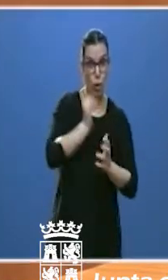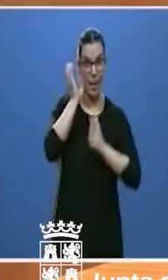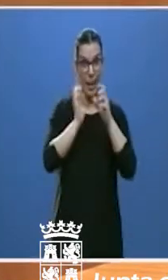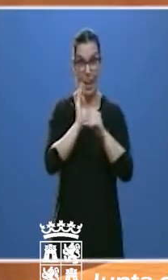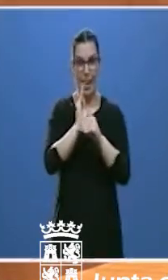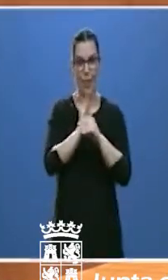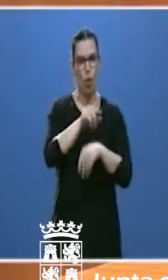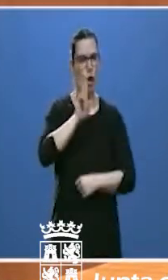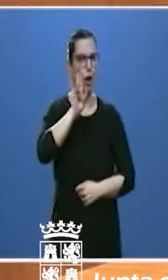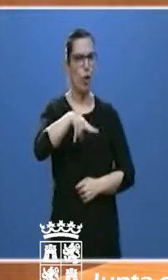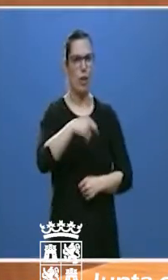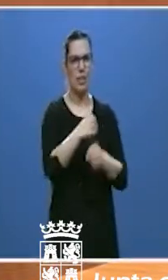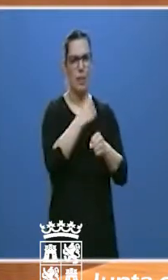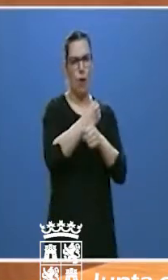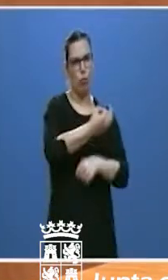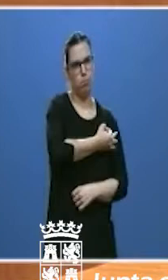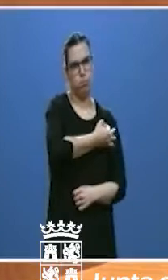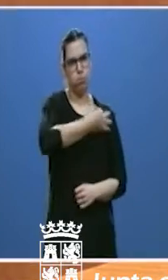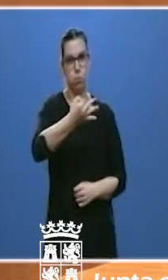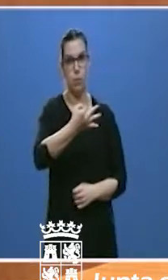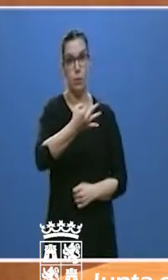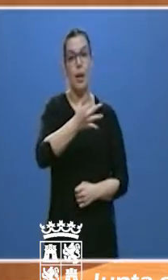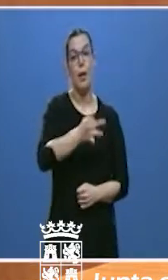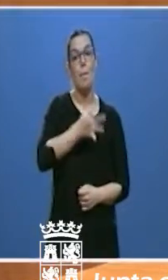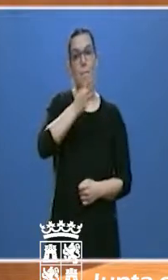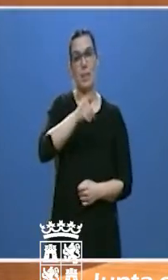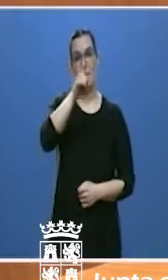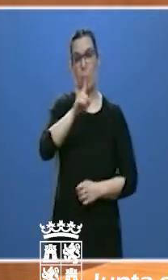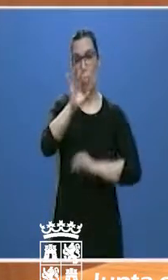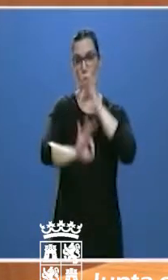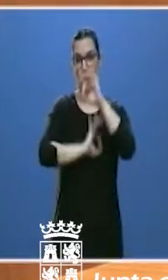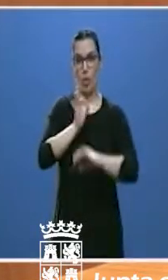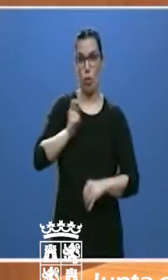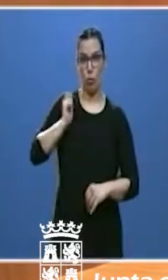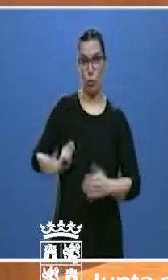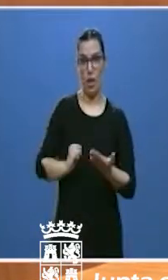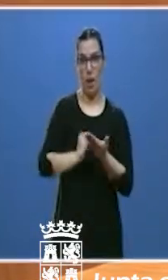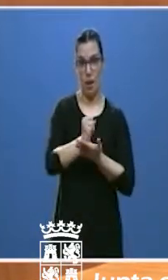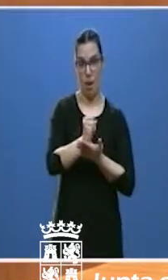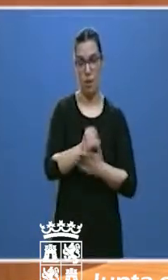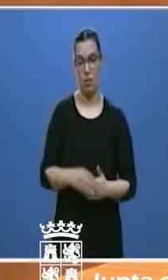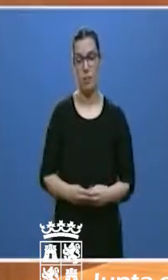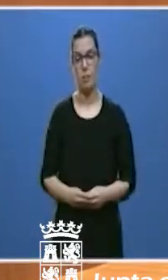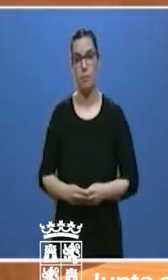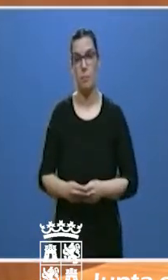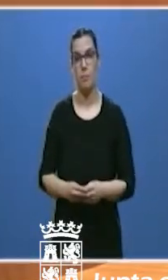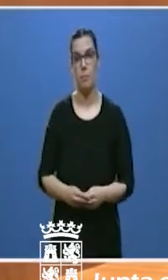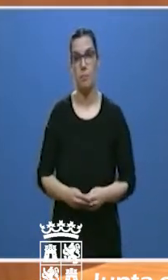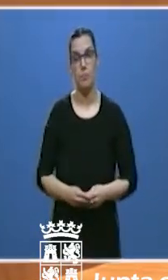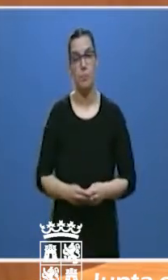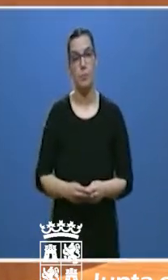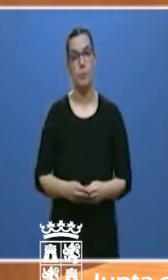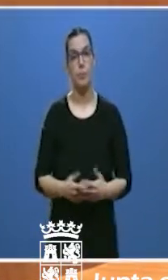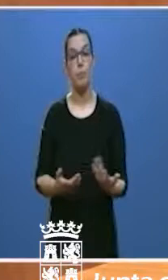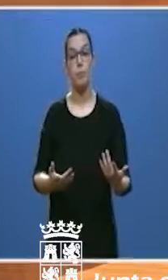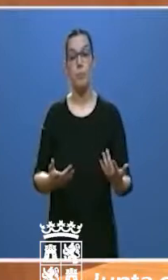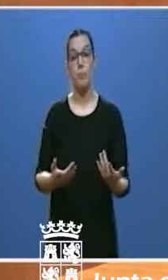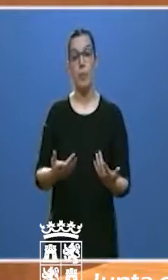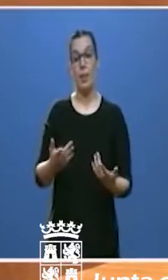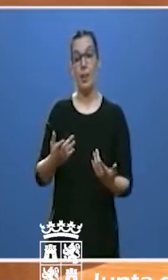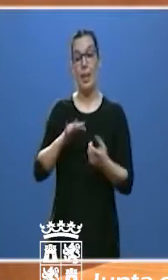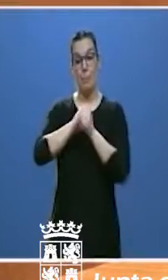ganaderos y con ellos las organizaciones profesionales agrarias. Antes de desencadenarse esta crisis